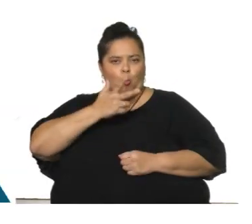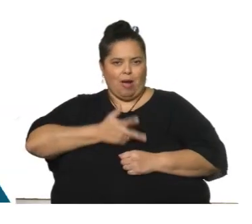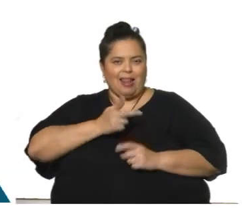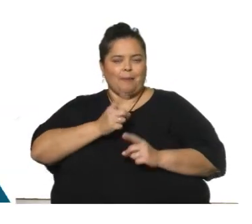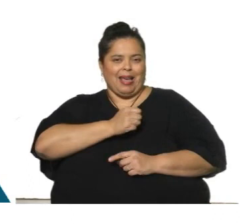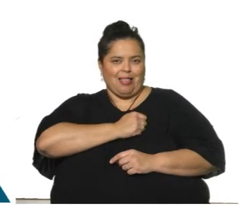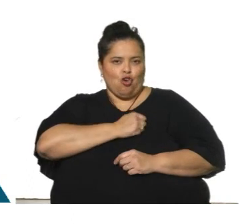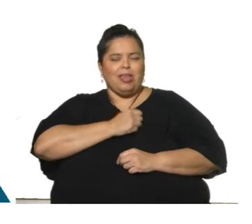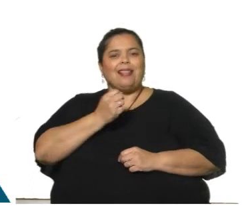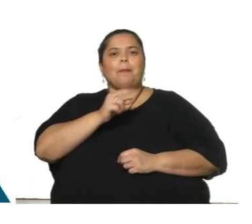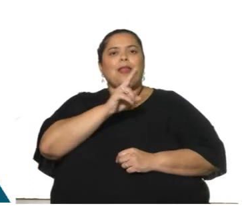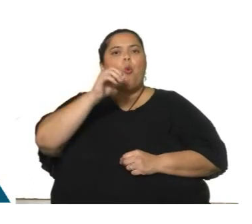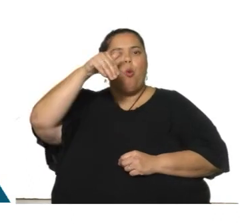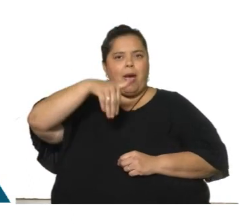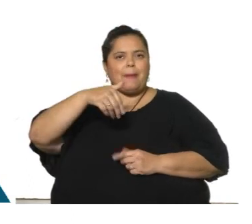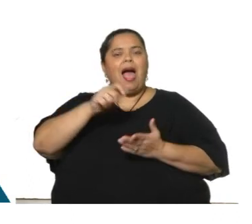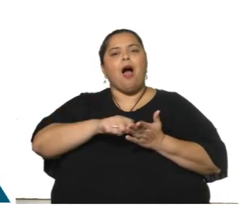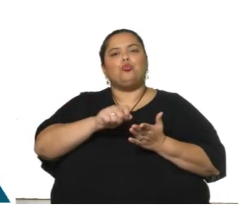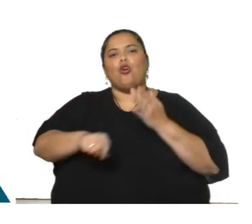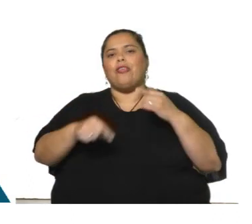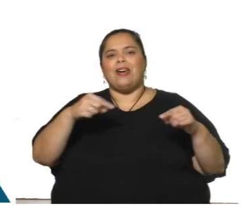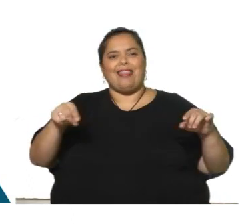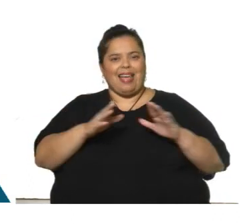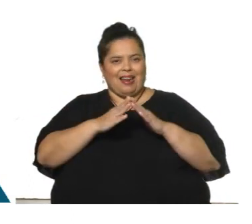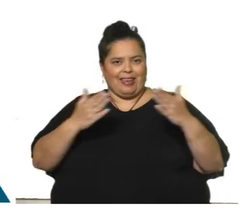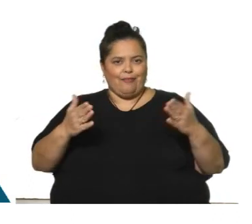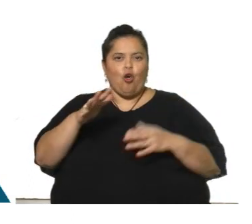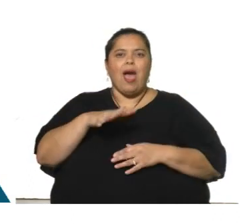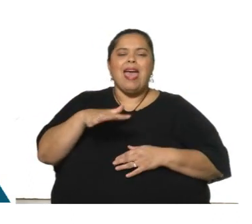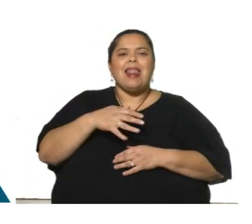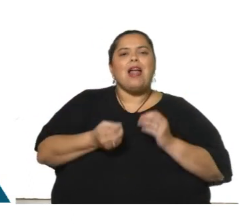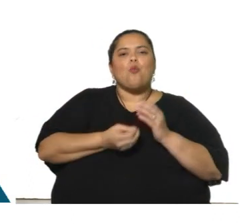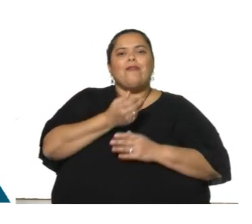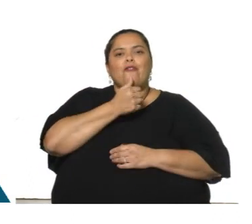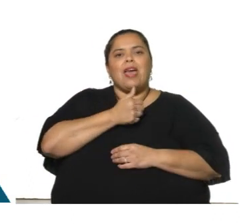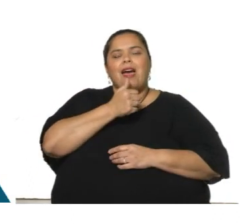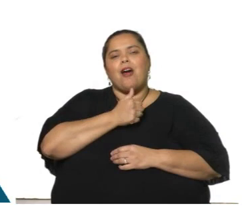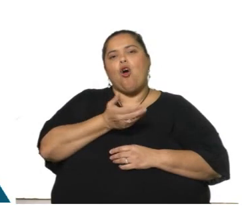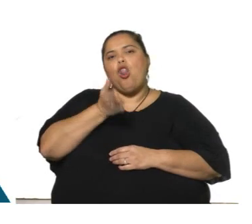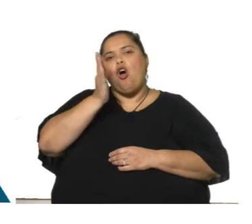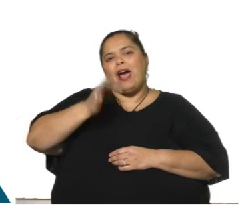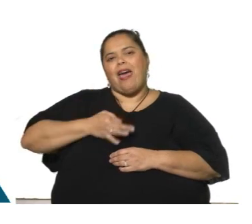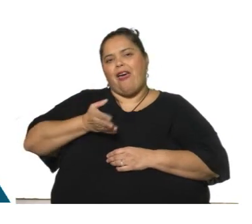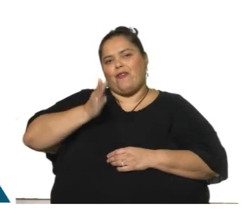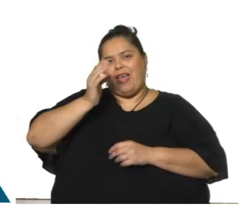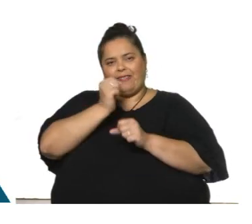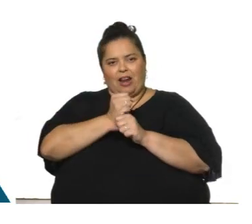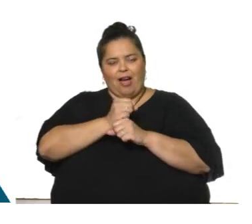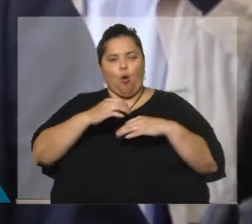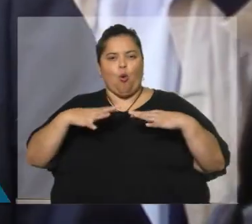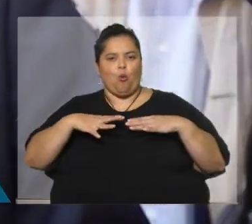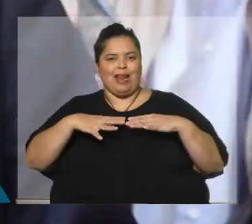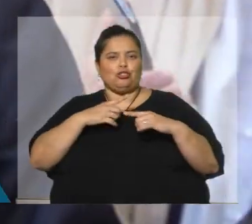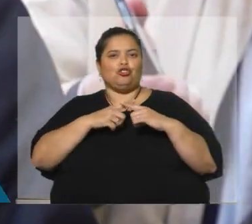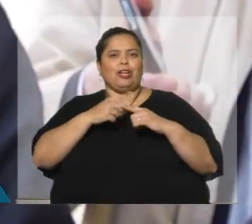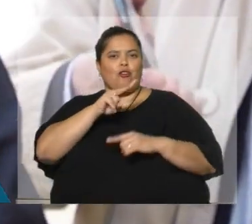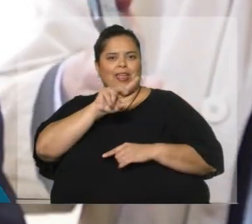autor de varios libros, el último titulado La Era de los Nuevos Viejos, Longevidad, Trabajo y Jubilación en el Siglo XXI.